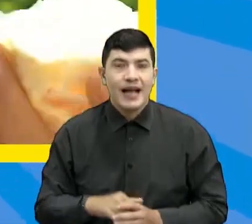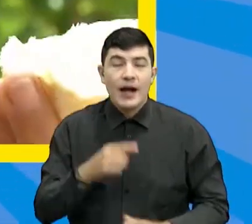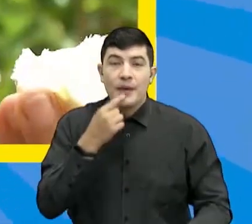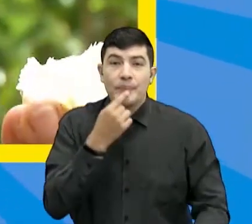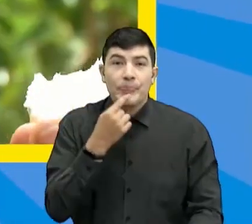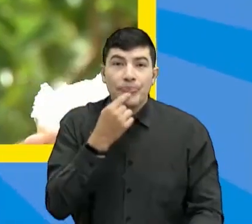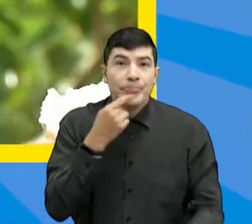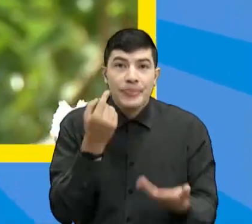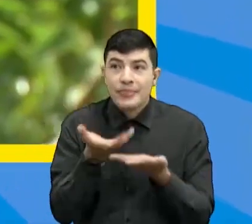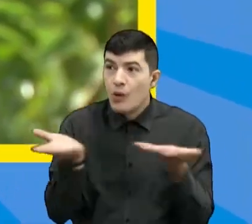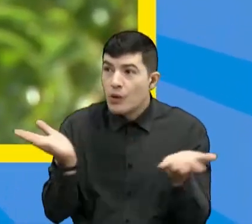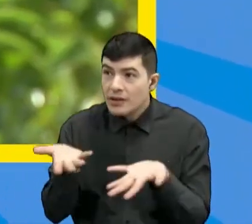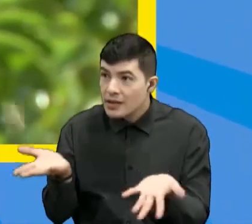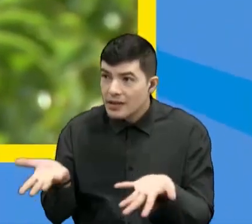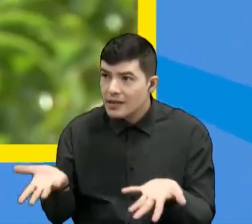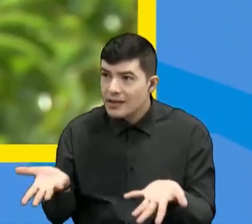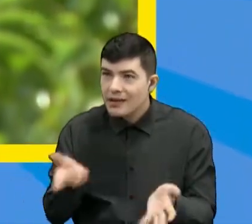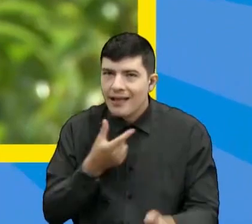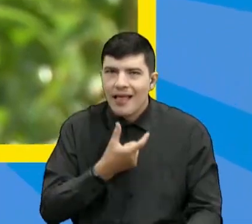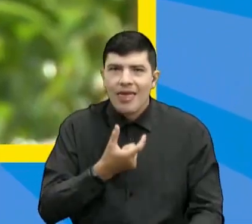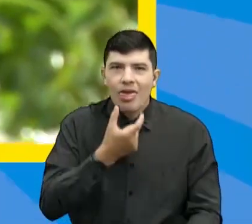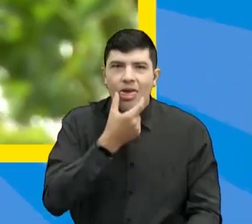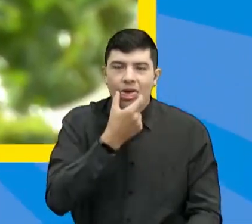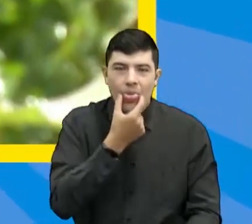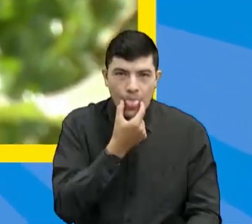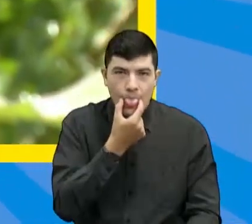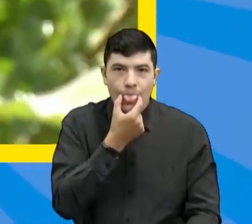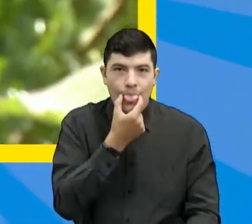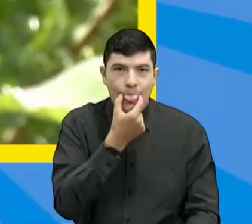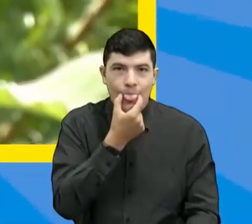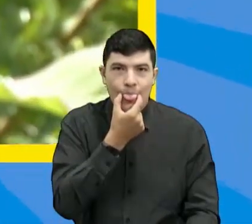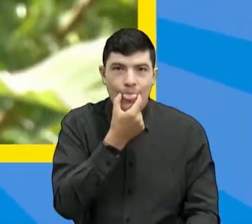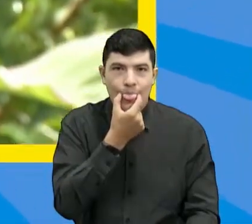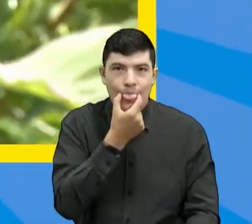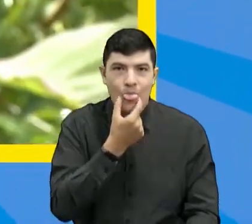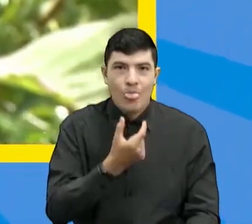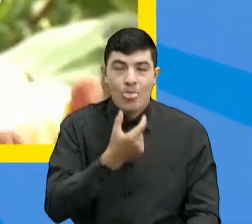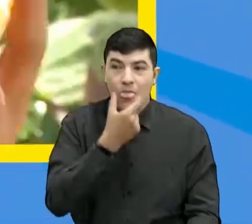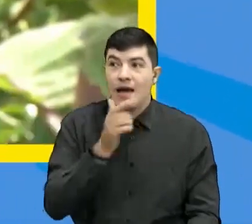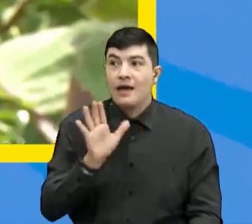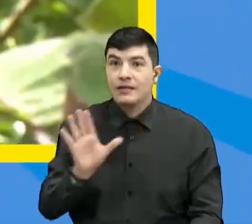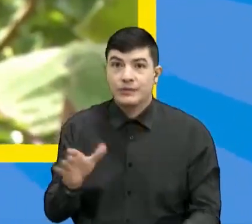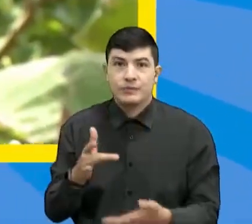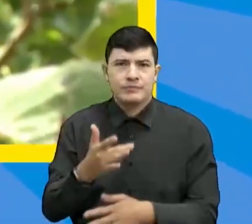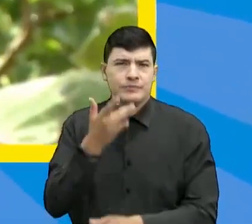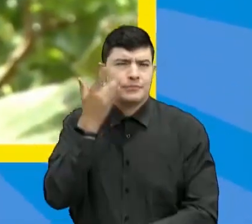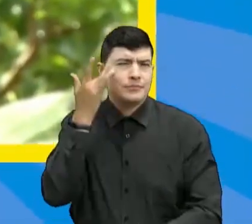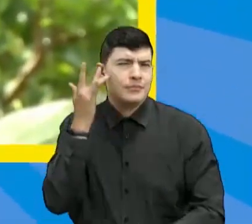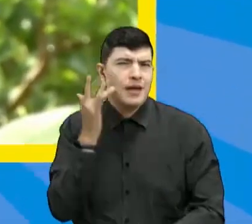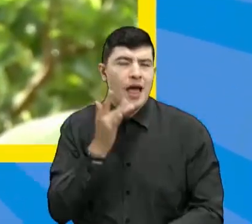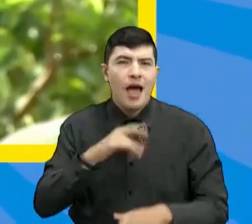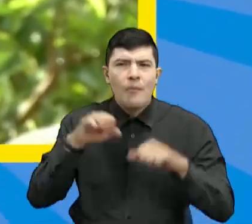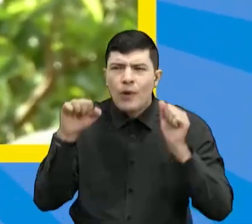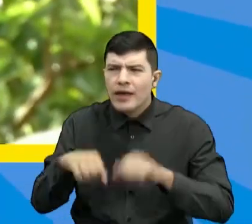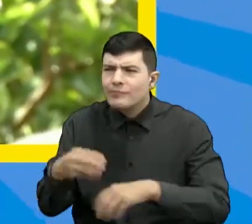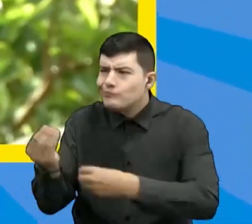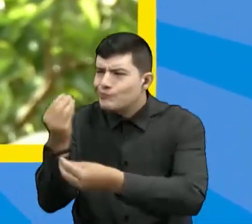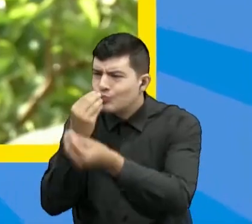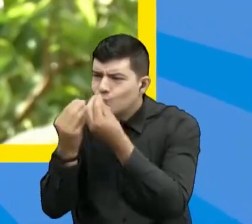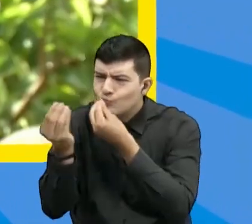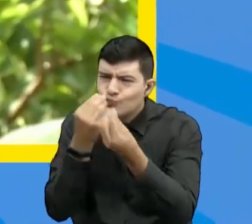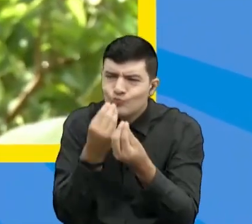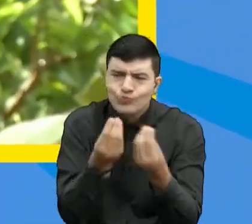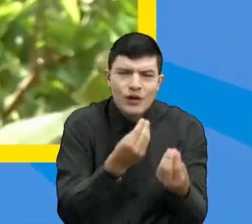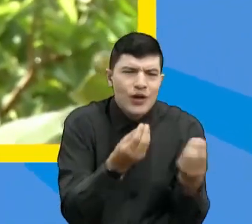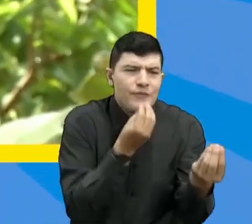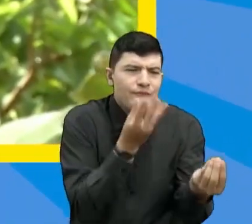está en... La lengua. La lengua, allí, este sentido nos permite probar ahí como lo estamos viendo.